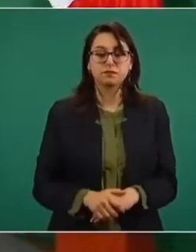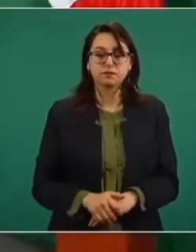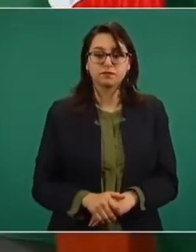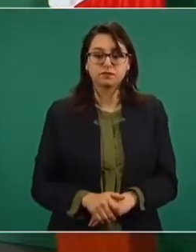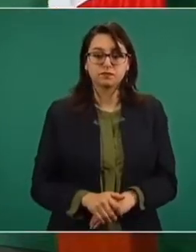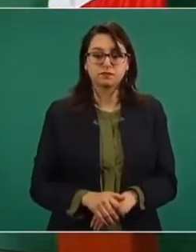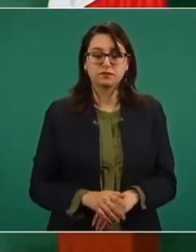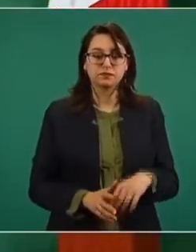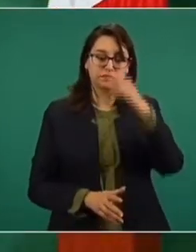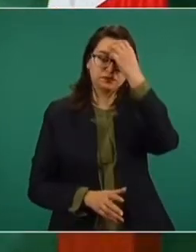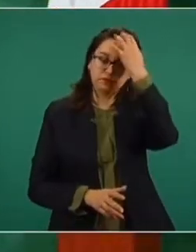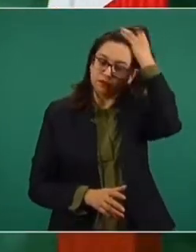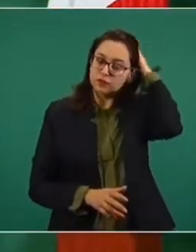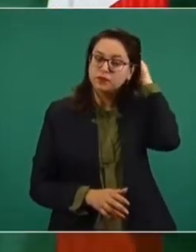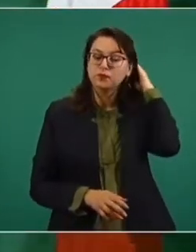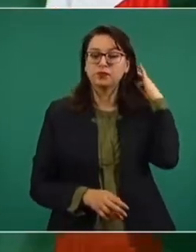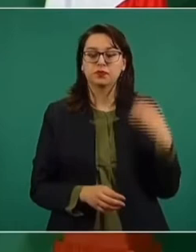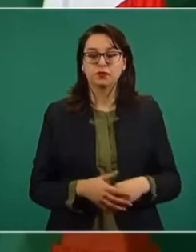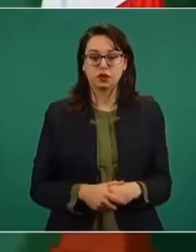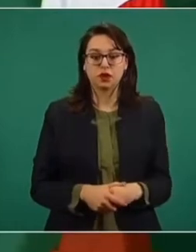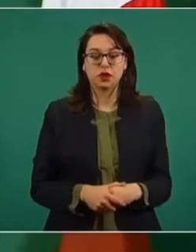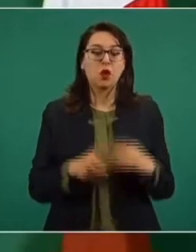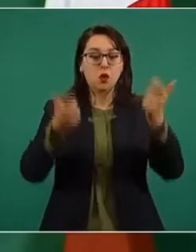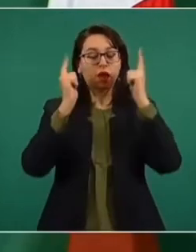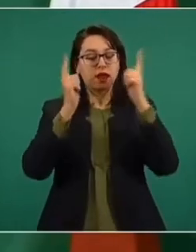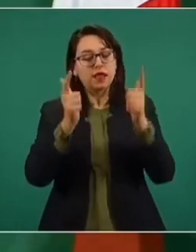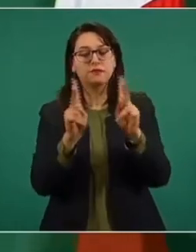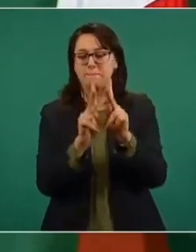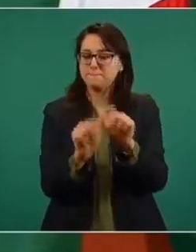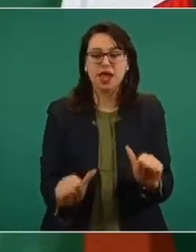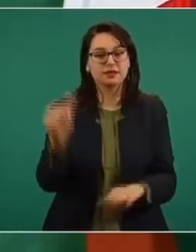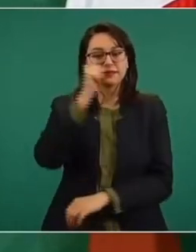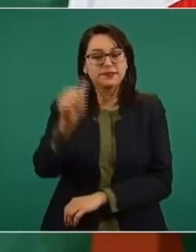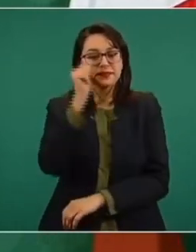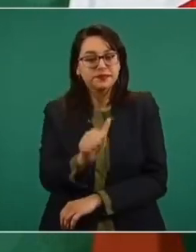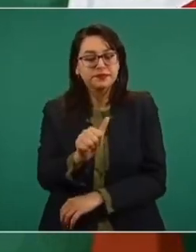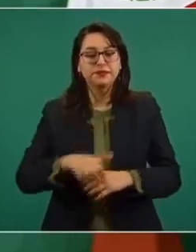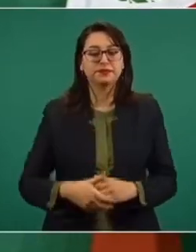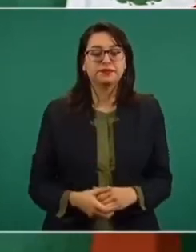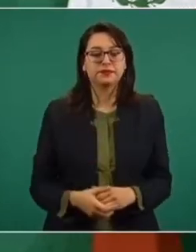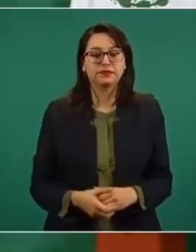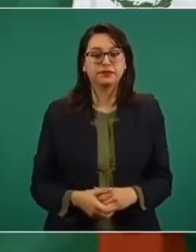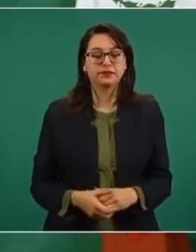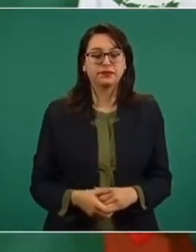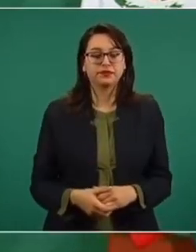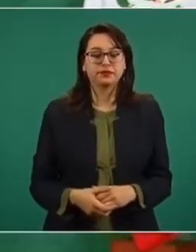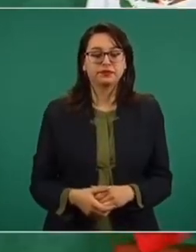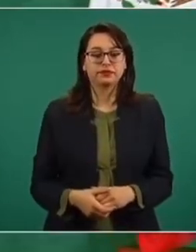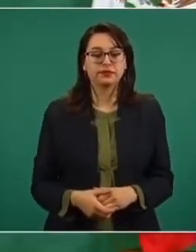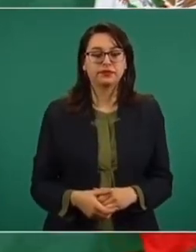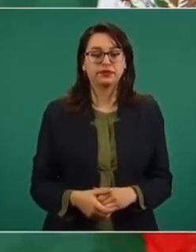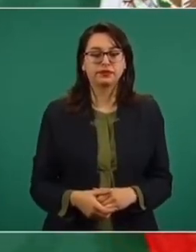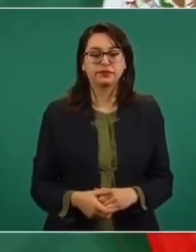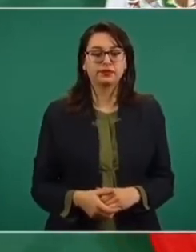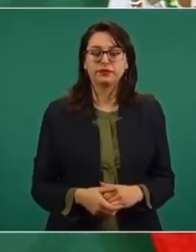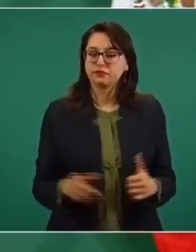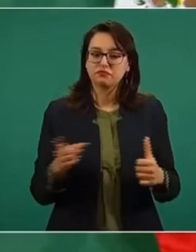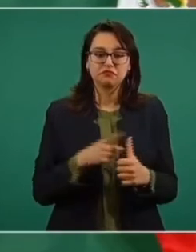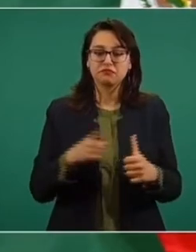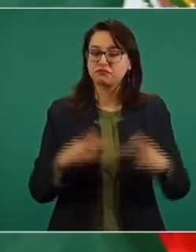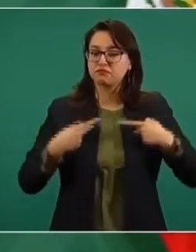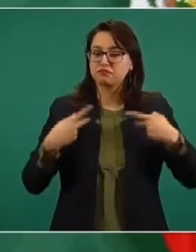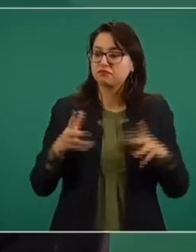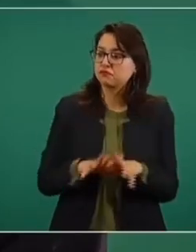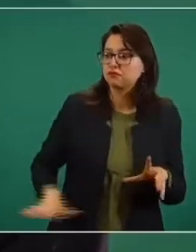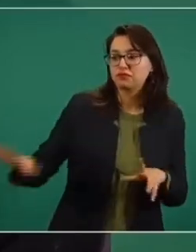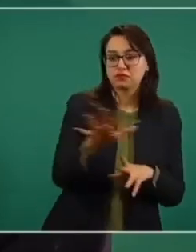Deseamos que siempre haya paz, que prevalezca la democracia, que es